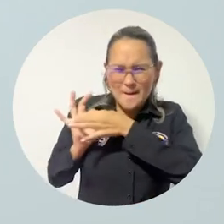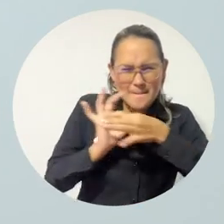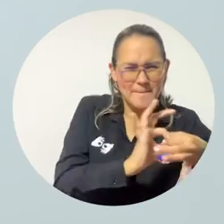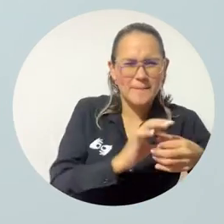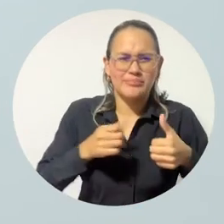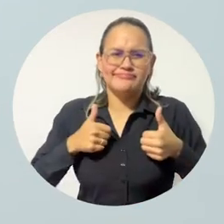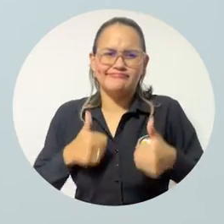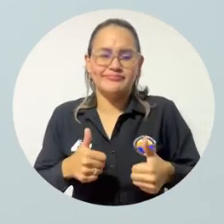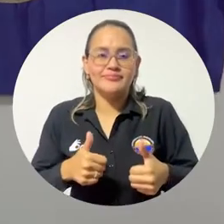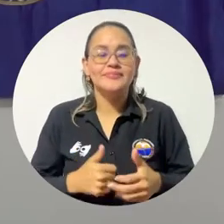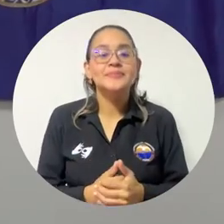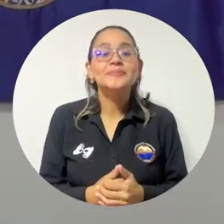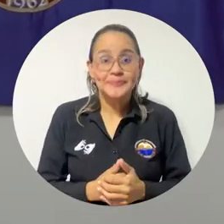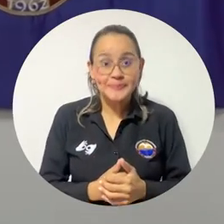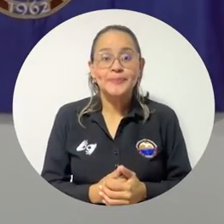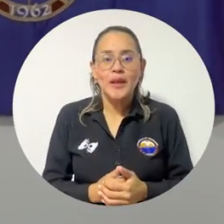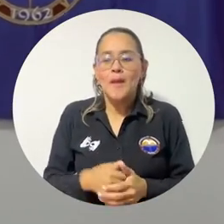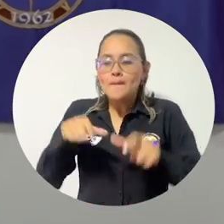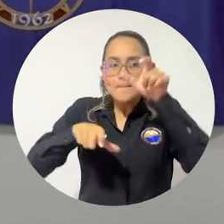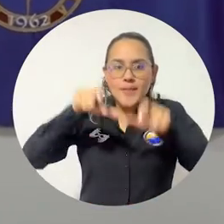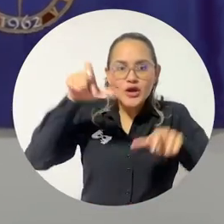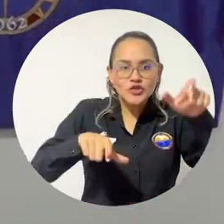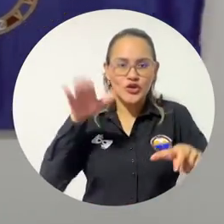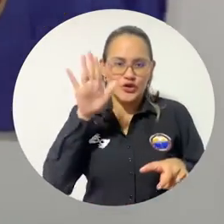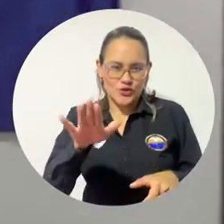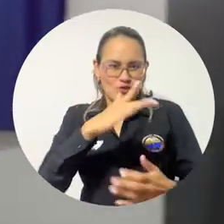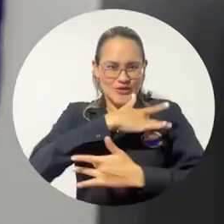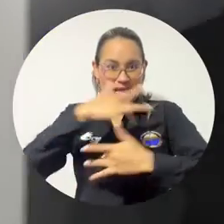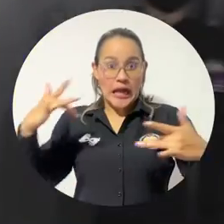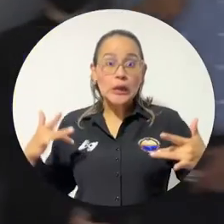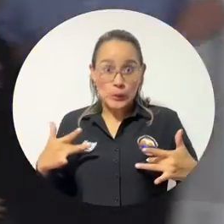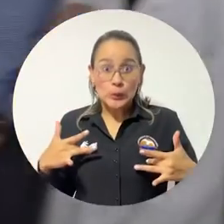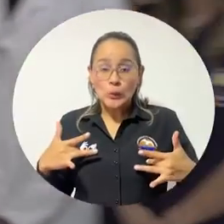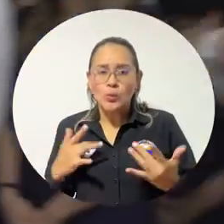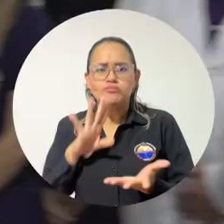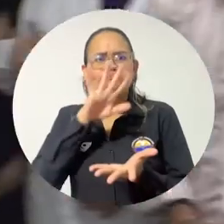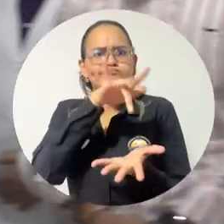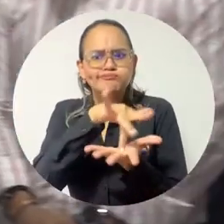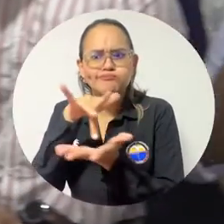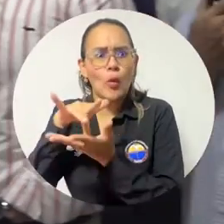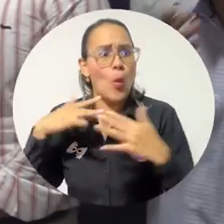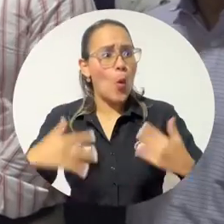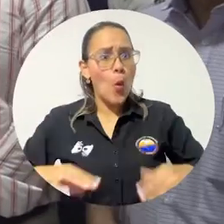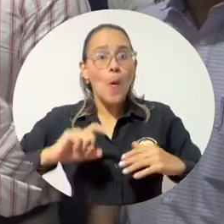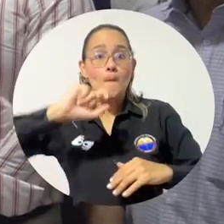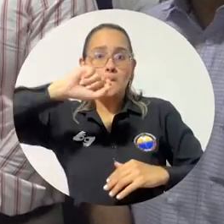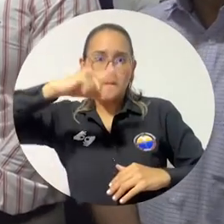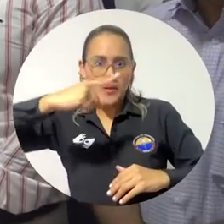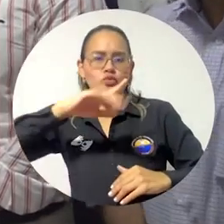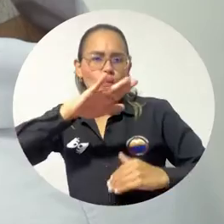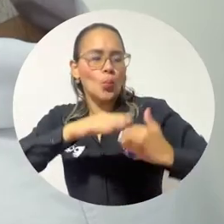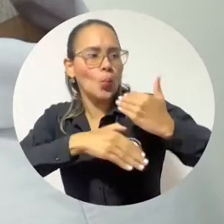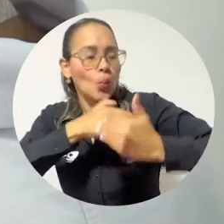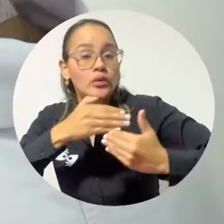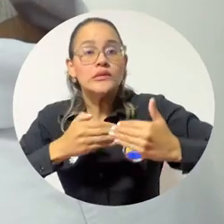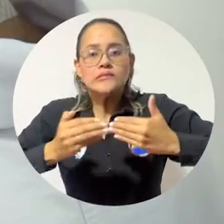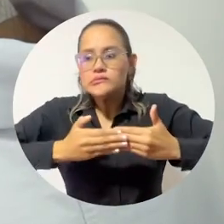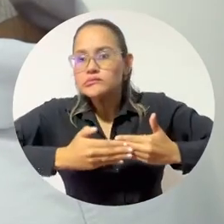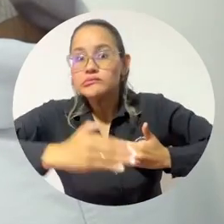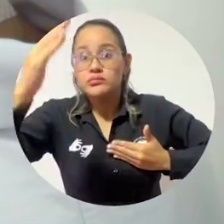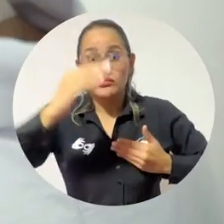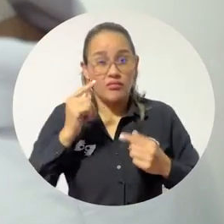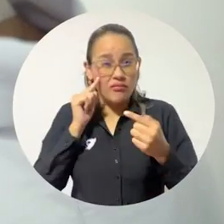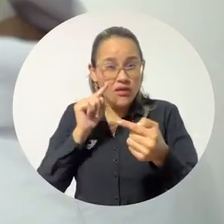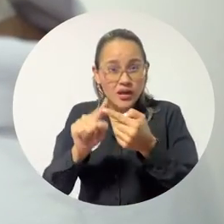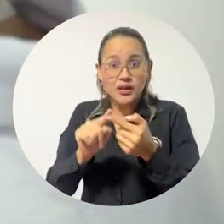todo complementado. Miembros del sector salud en el departamento asistieron al acto de entrega de la primera etapa que no solo beneficiará a